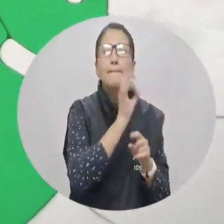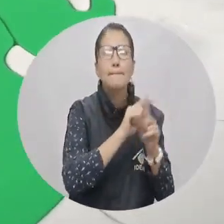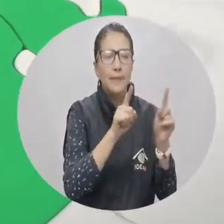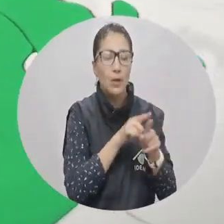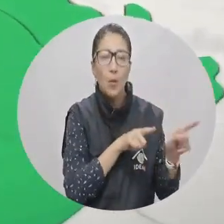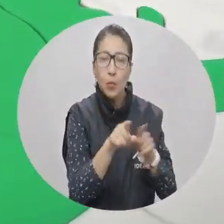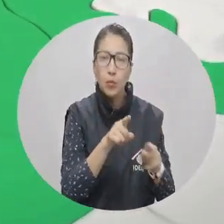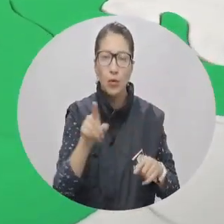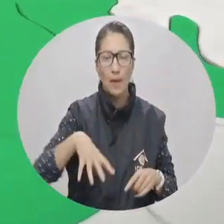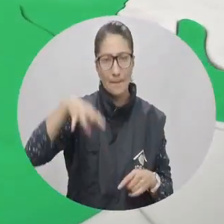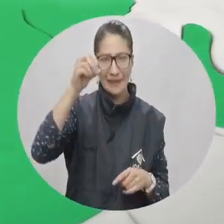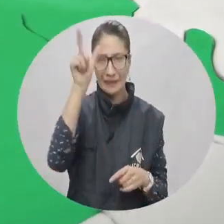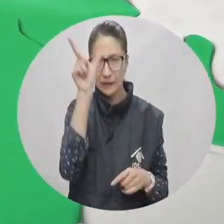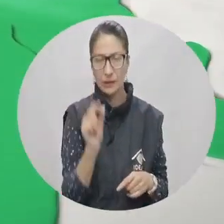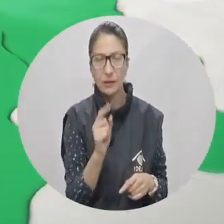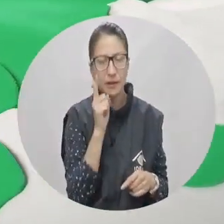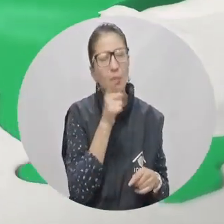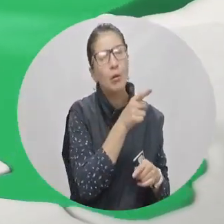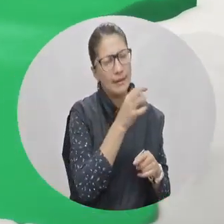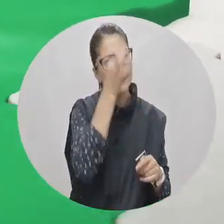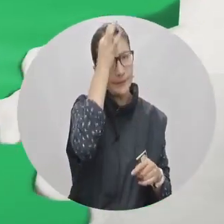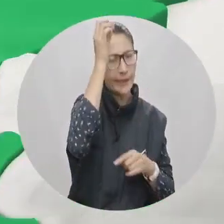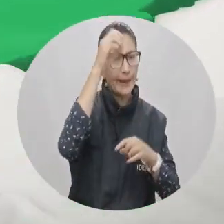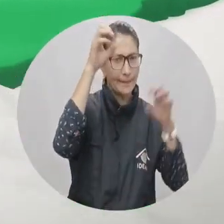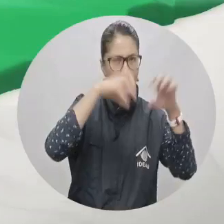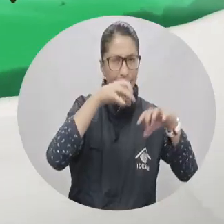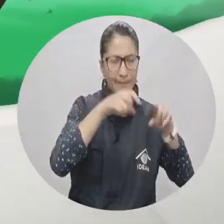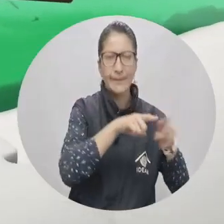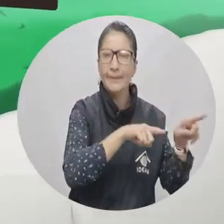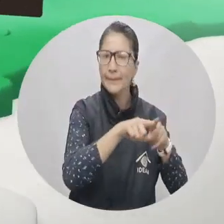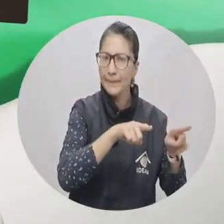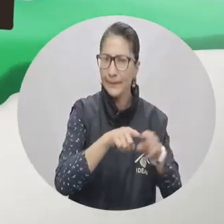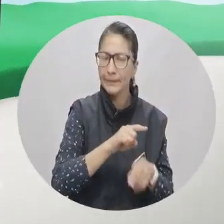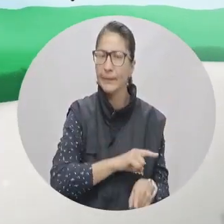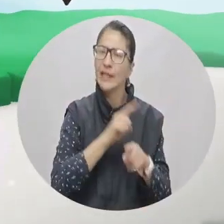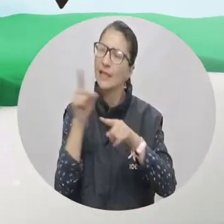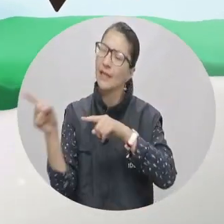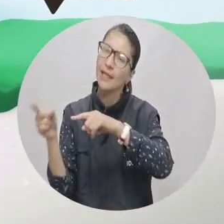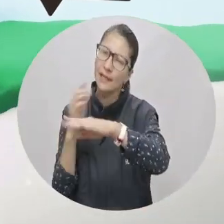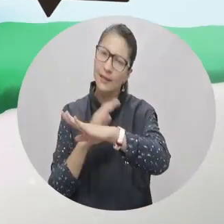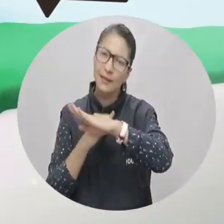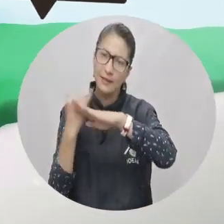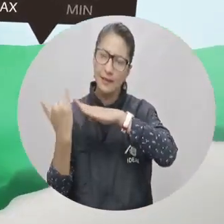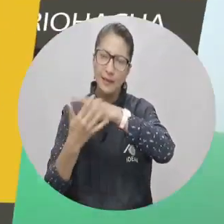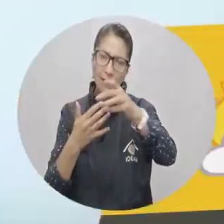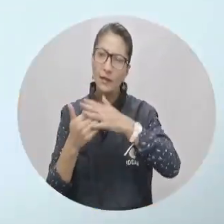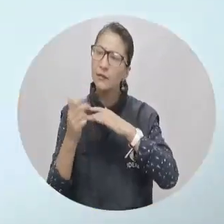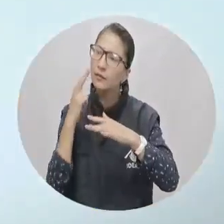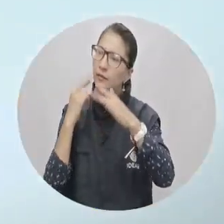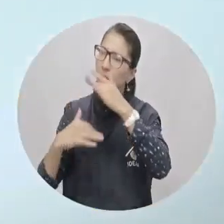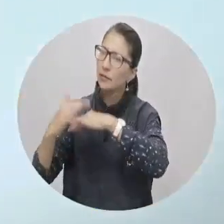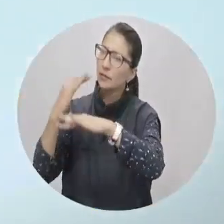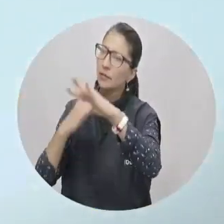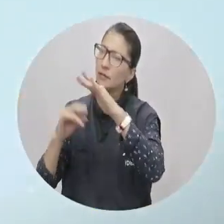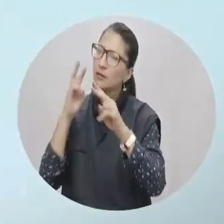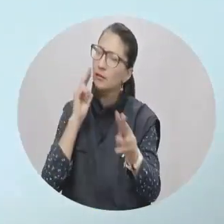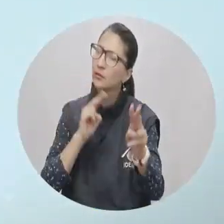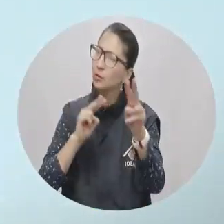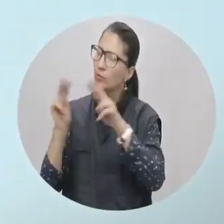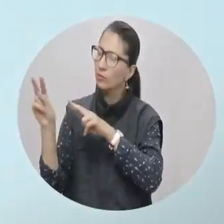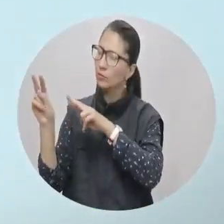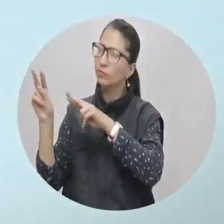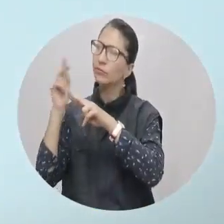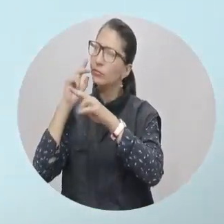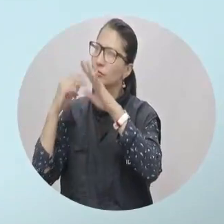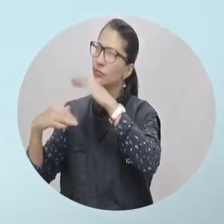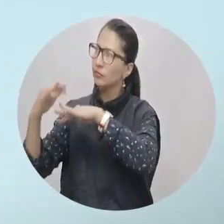de algunas zonas de Magdalena y Cesar, donde no se descartan lluvias a lo largo de la mañana. Pasando al archipiélago de San Andrés y